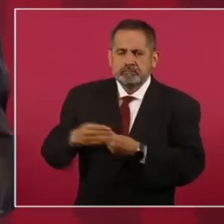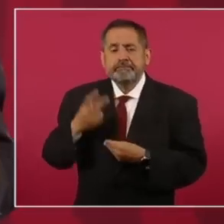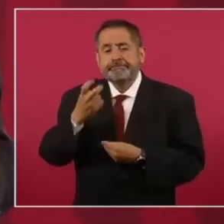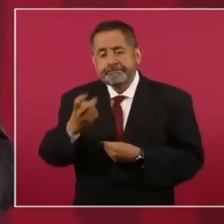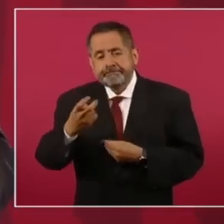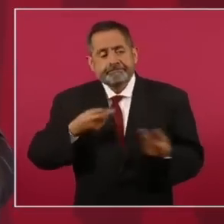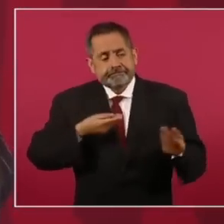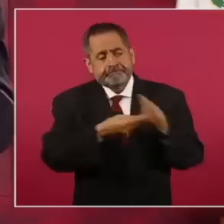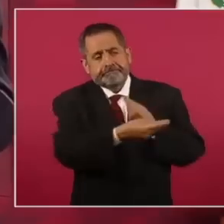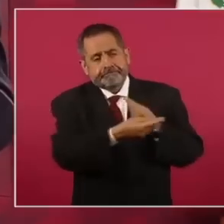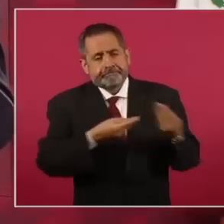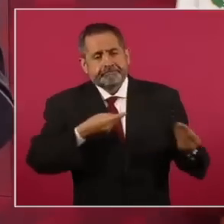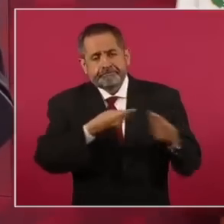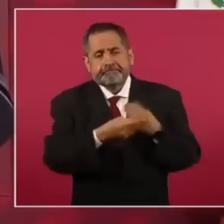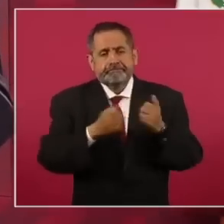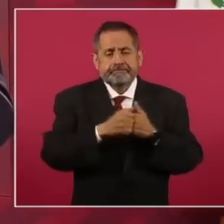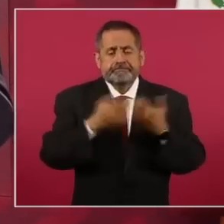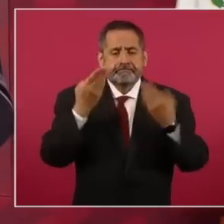trabaja.